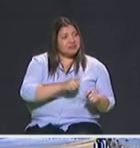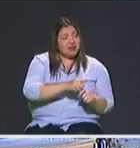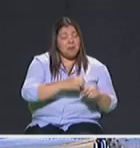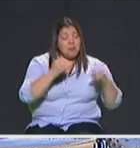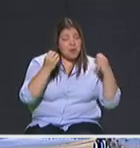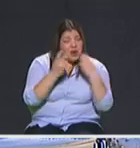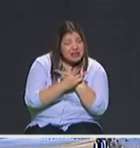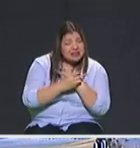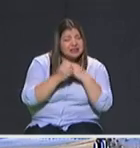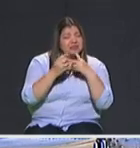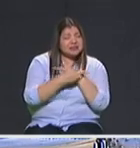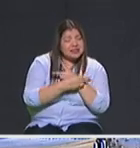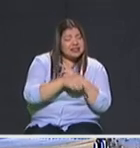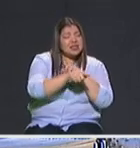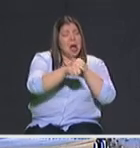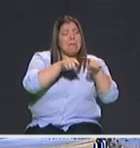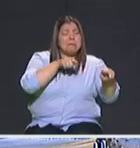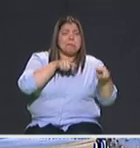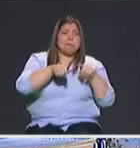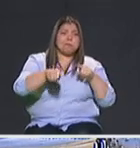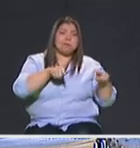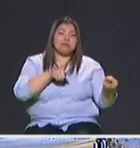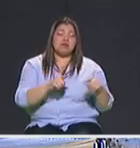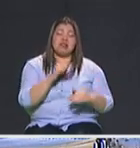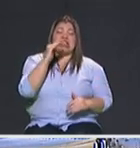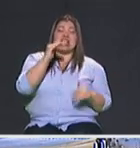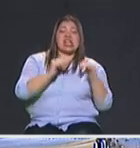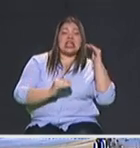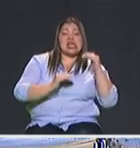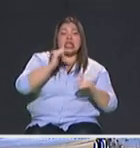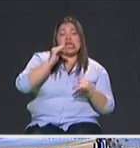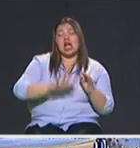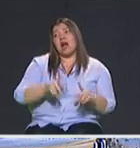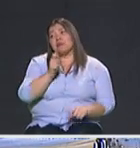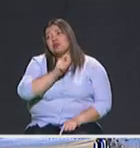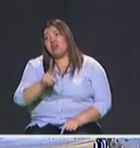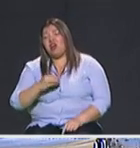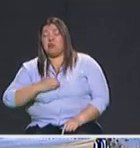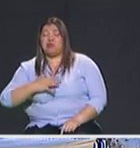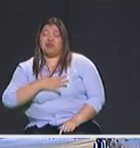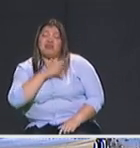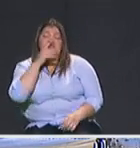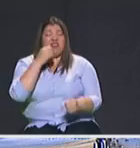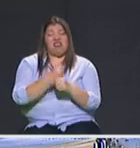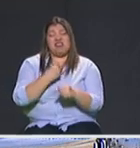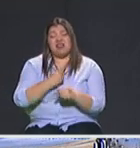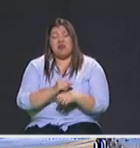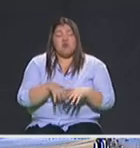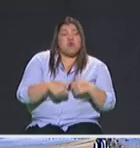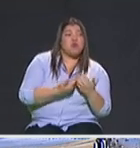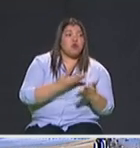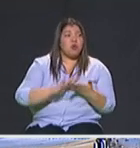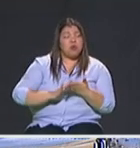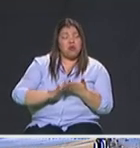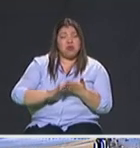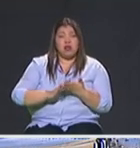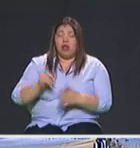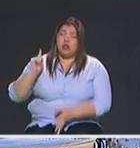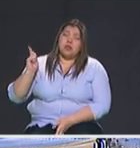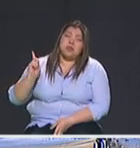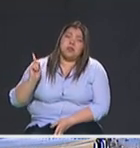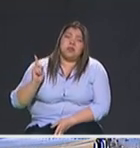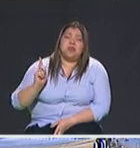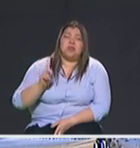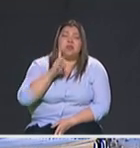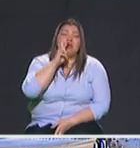muchas veces es un efecto de las profundas inequidades que hay en este momento en la ciudad todavía sin resolver desde hace décadas. Nosotros